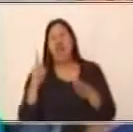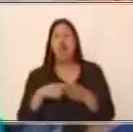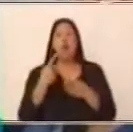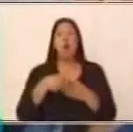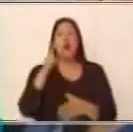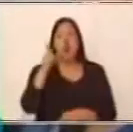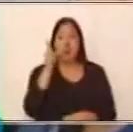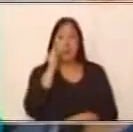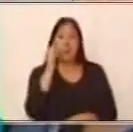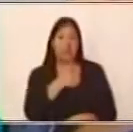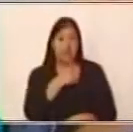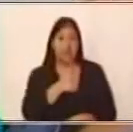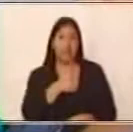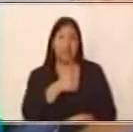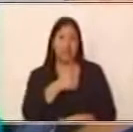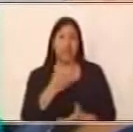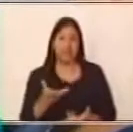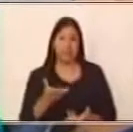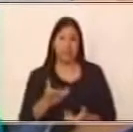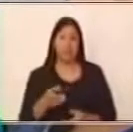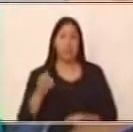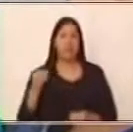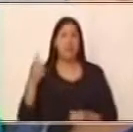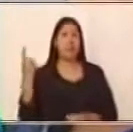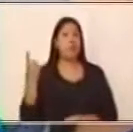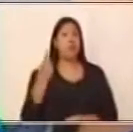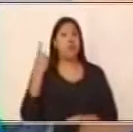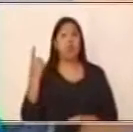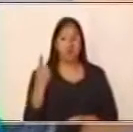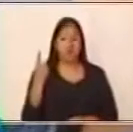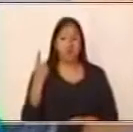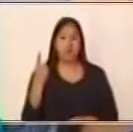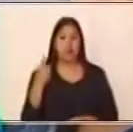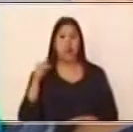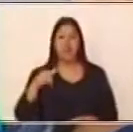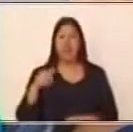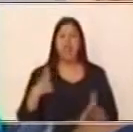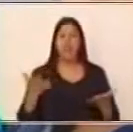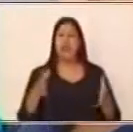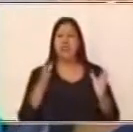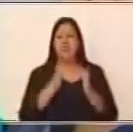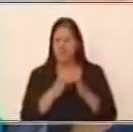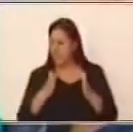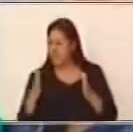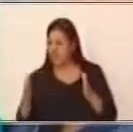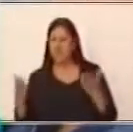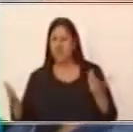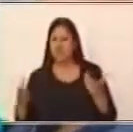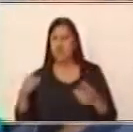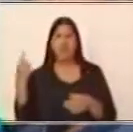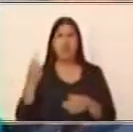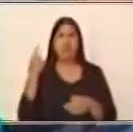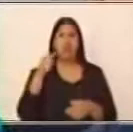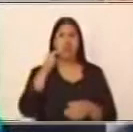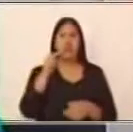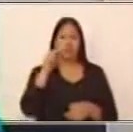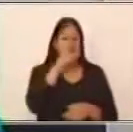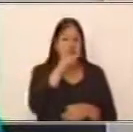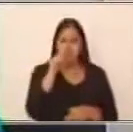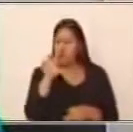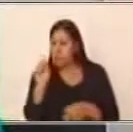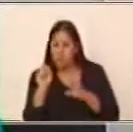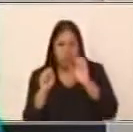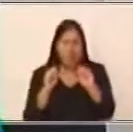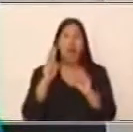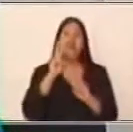las oraciones compuestas, qué tipo o en qué clasificación están, es importante que identifiques los verbos. Entonces,